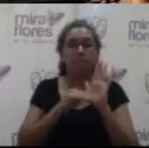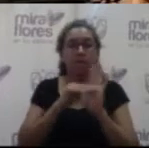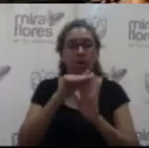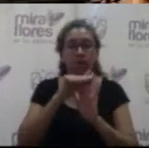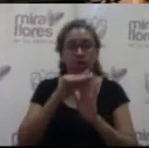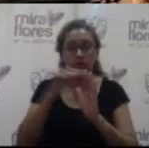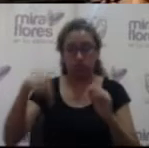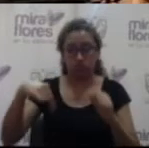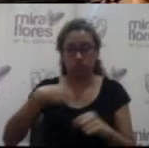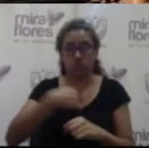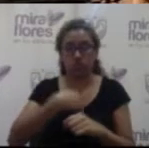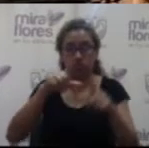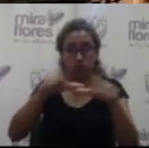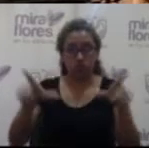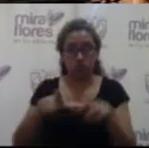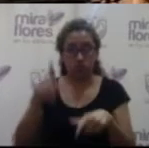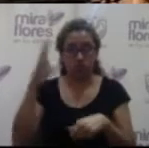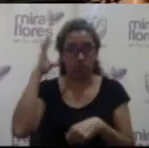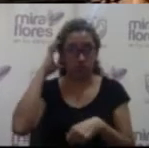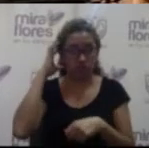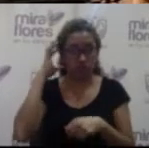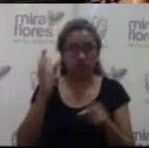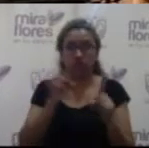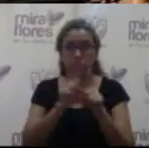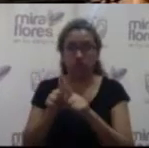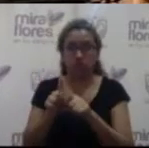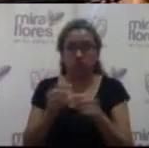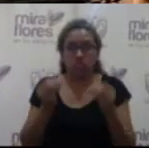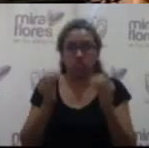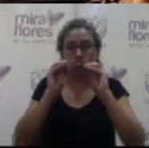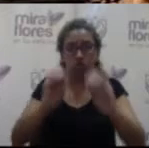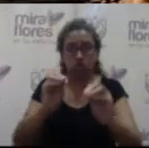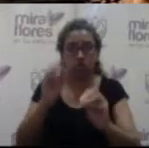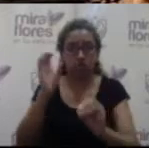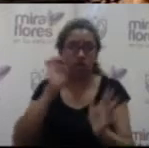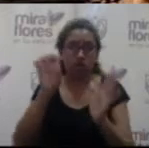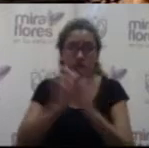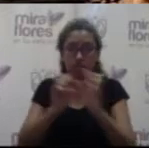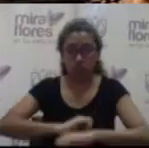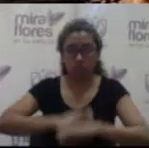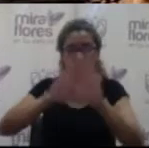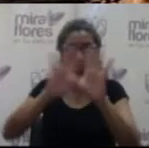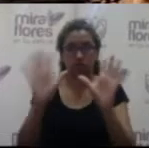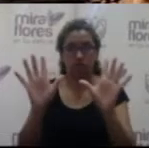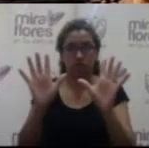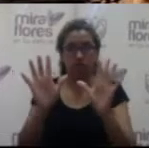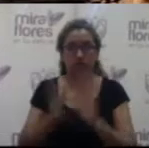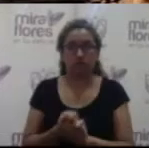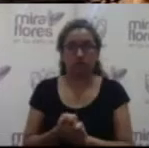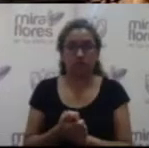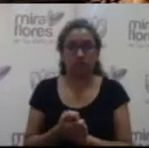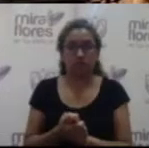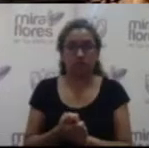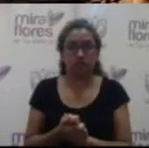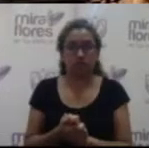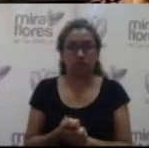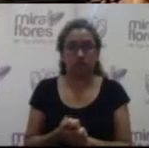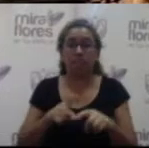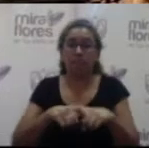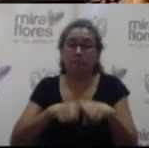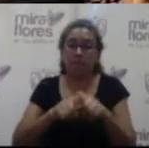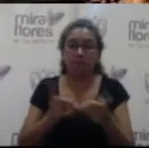institución y creo que podemos ponerlo como un ejemplo muy claro, un ejemplo probablemente